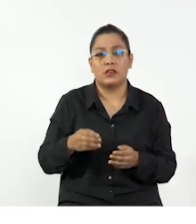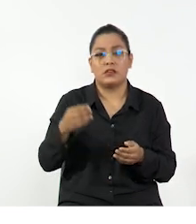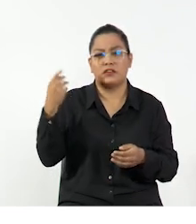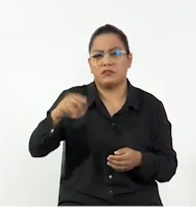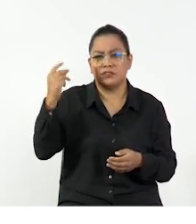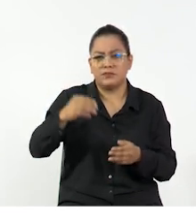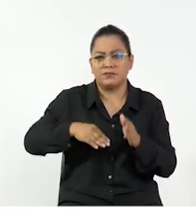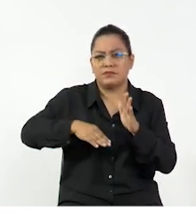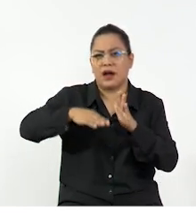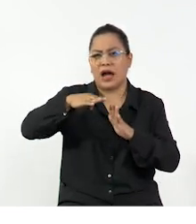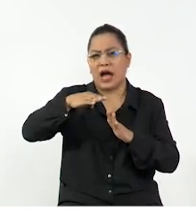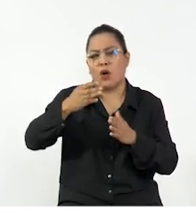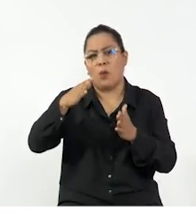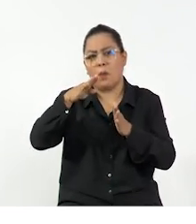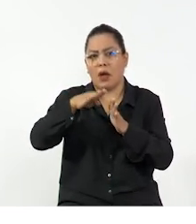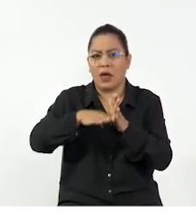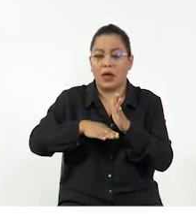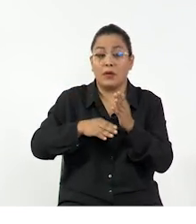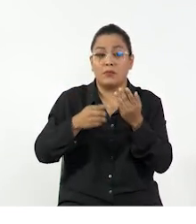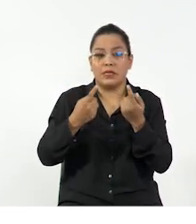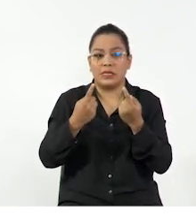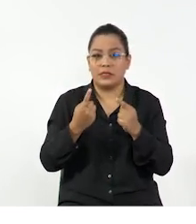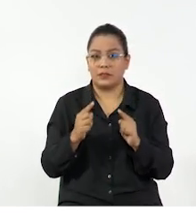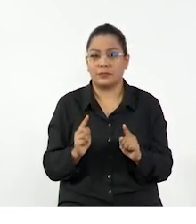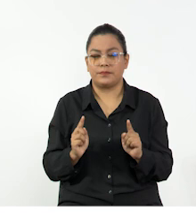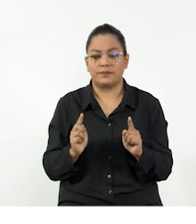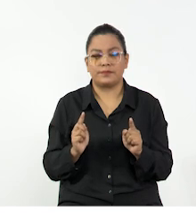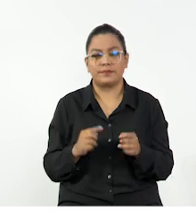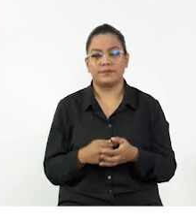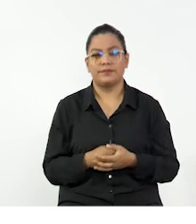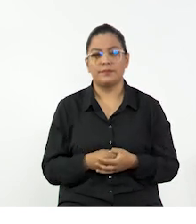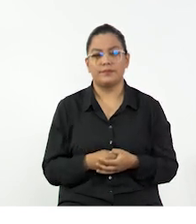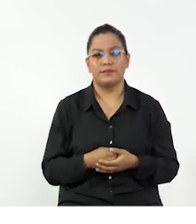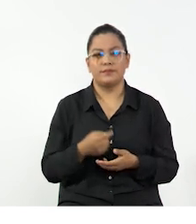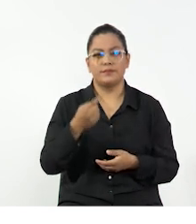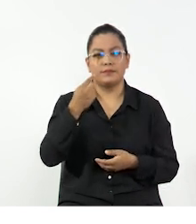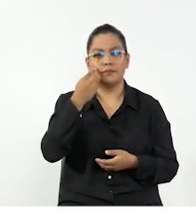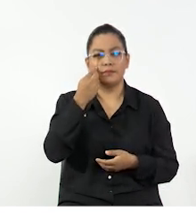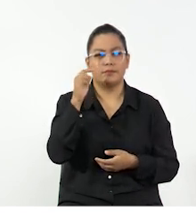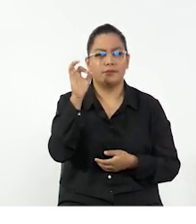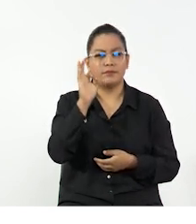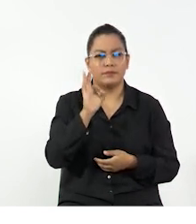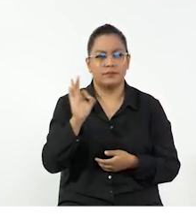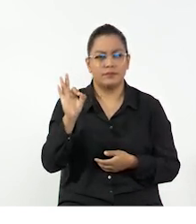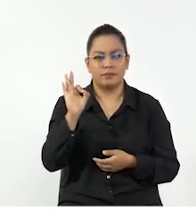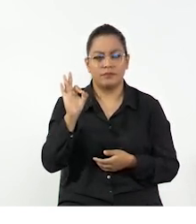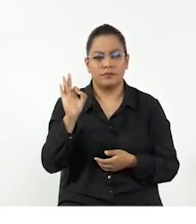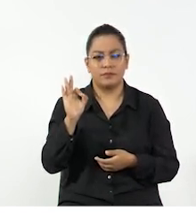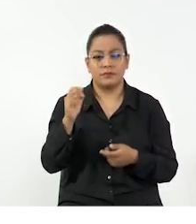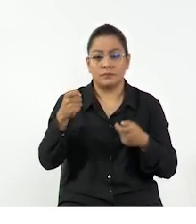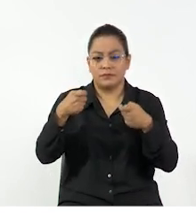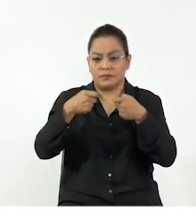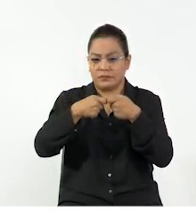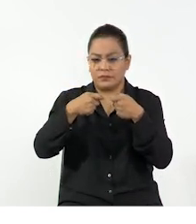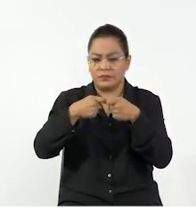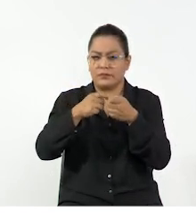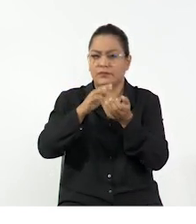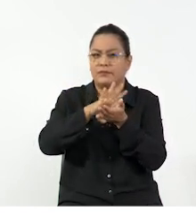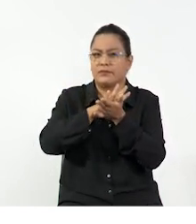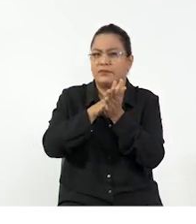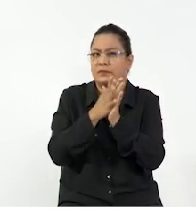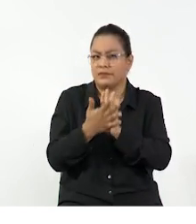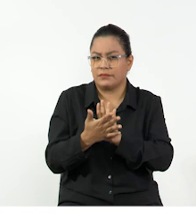parte más inferior, su velocidad crece, etc. Sin embargo, ¿cómo podemos ver de mejor manera esa